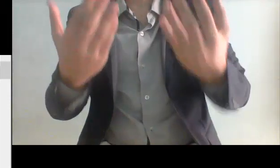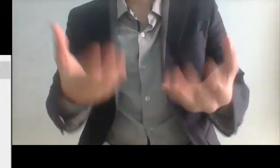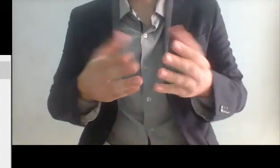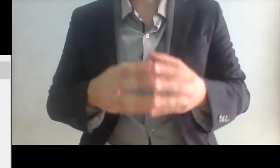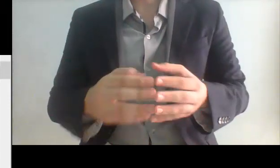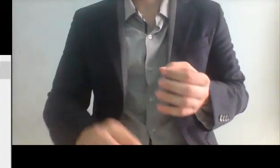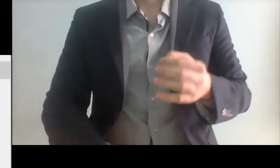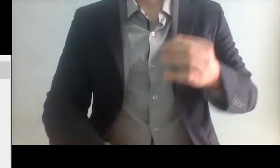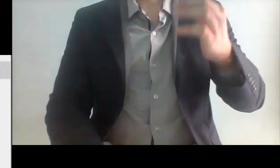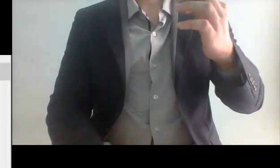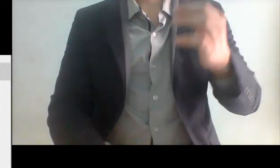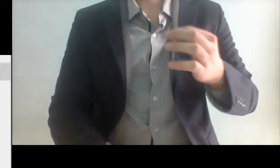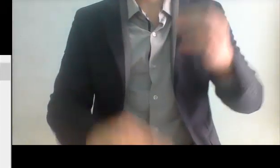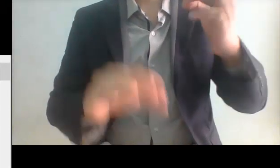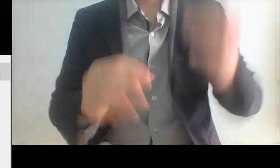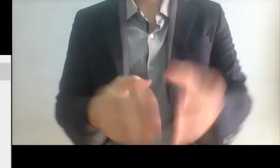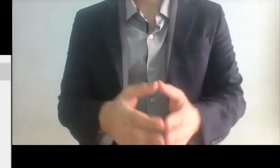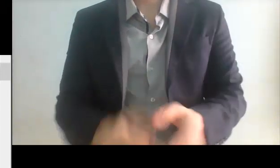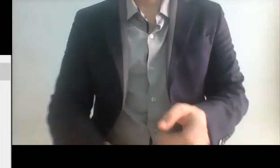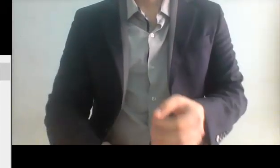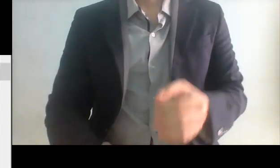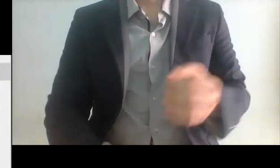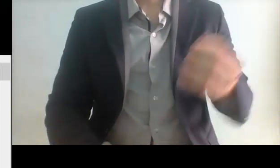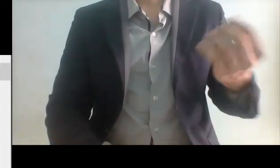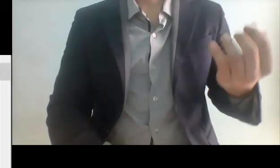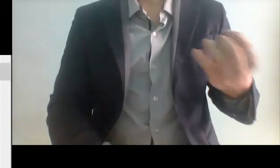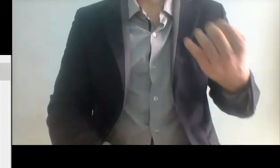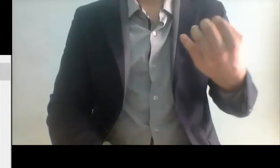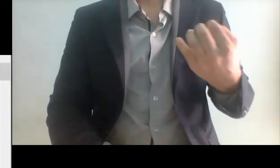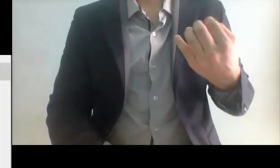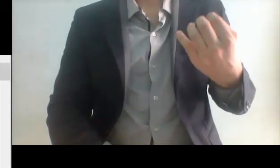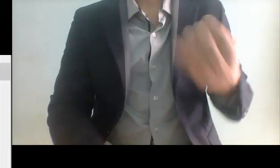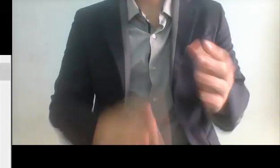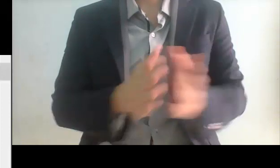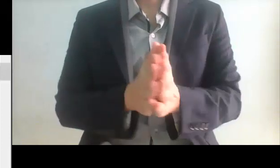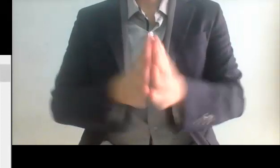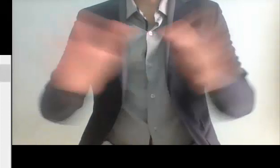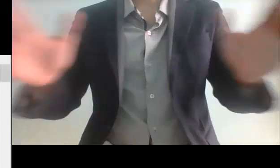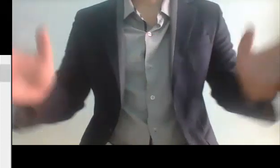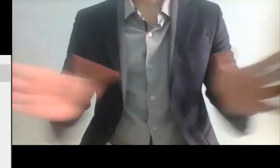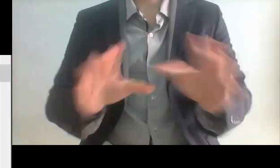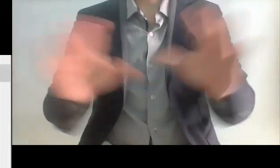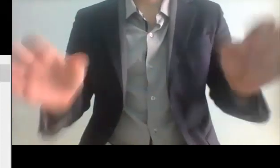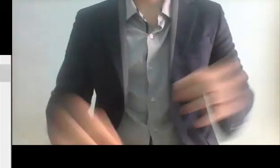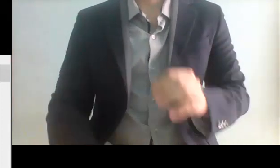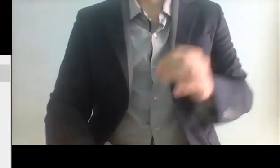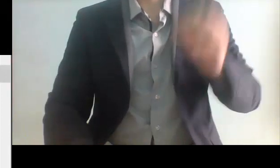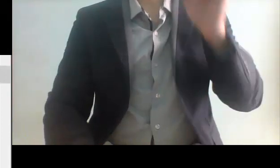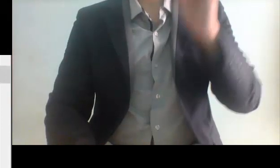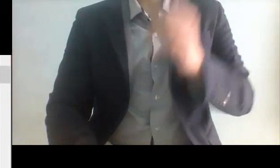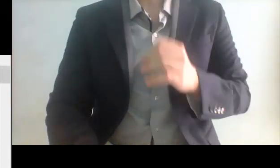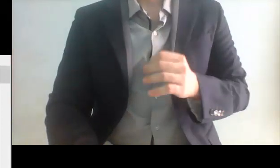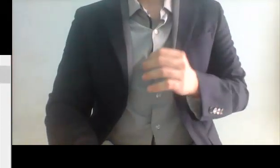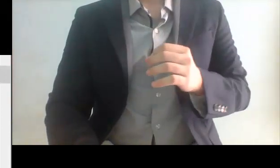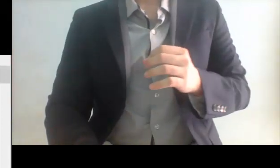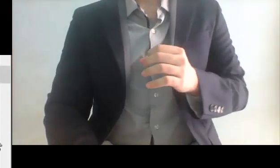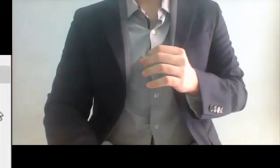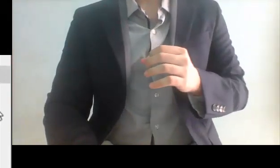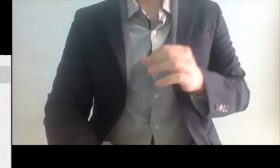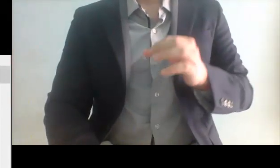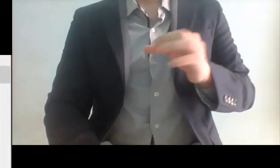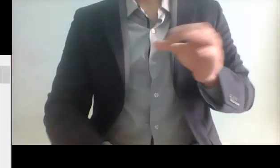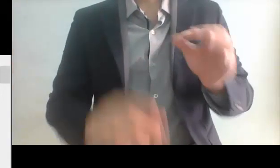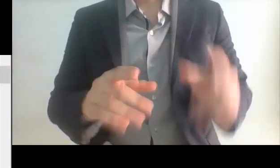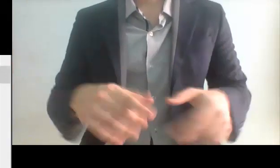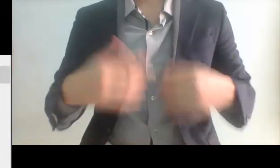subsecretaria era nada más y nada menos que Vanessa que Vanesita vamos a decir así Vanesita o Vanessa ¿y ahora